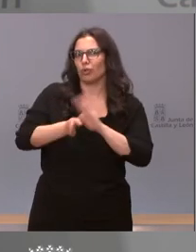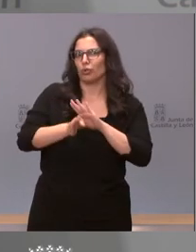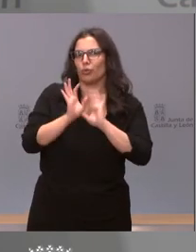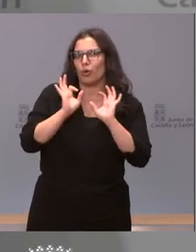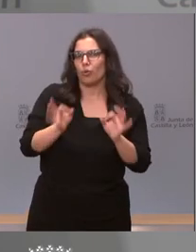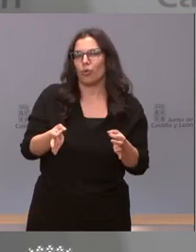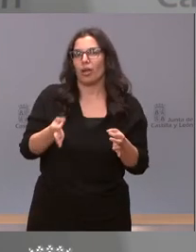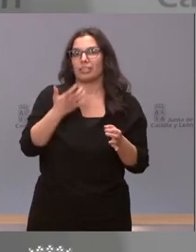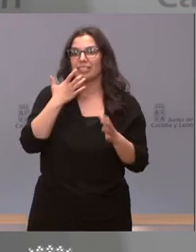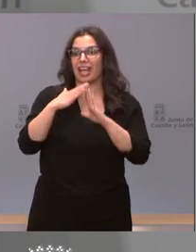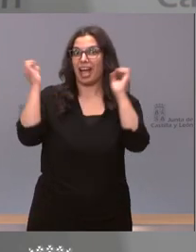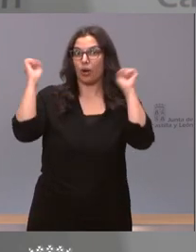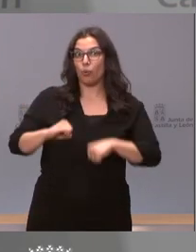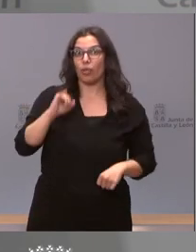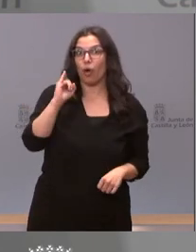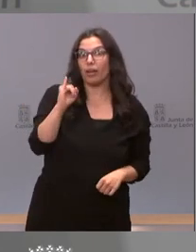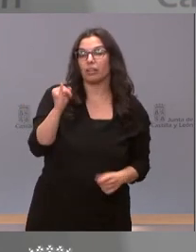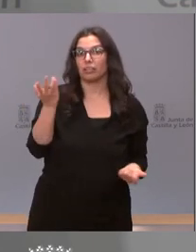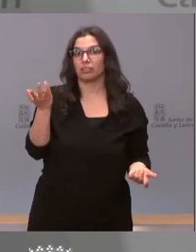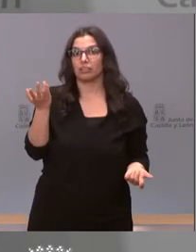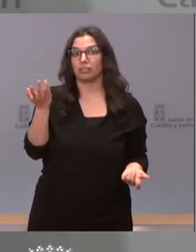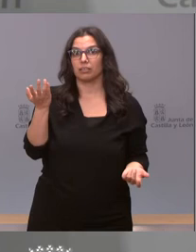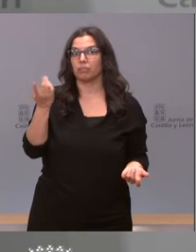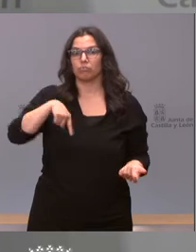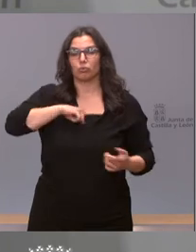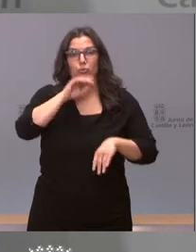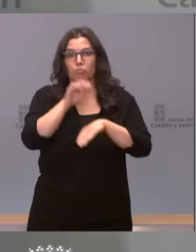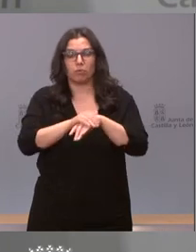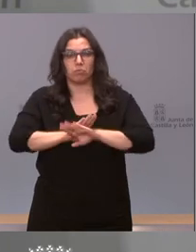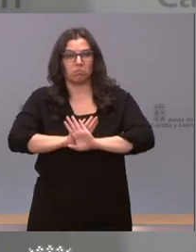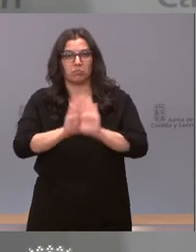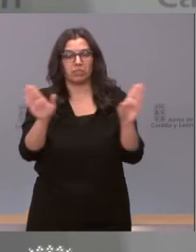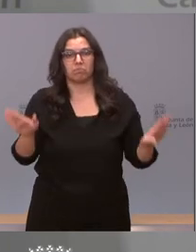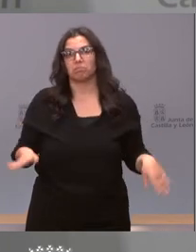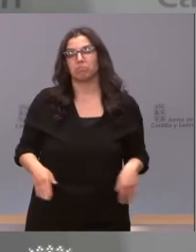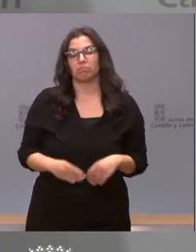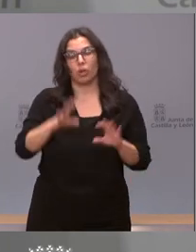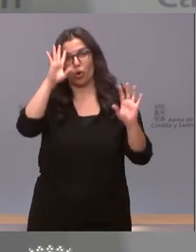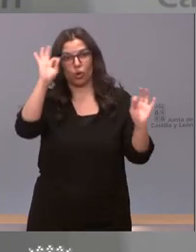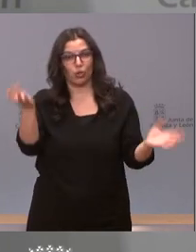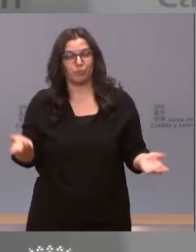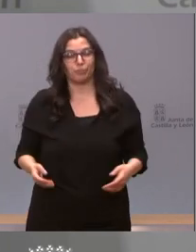llegamos a un acuerdo si se llega a un acuerdo nosotros lo cumpliremos naturalmente